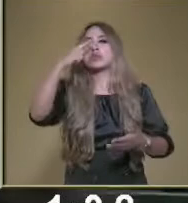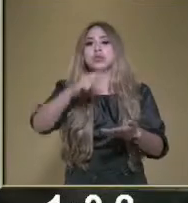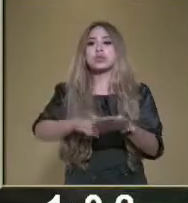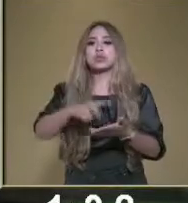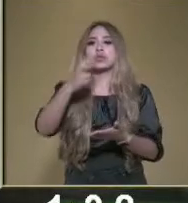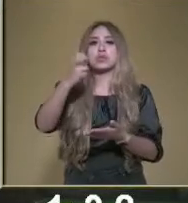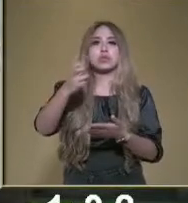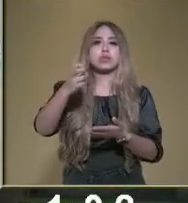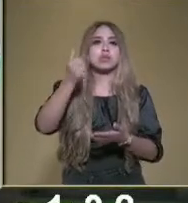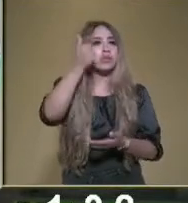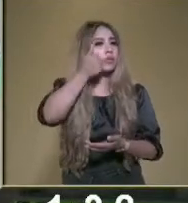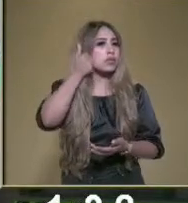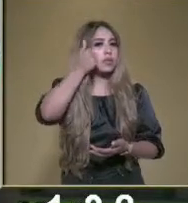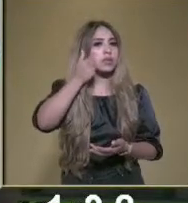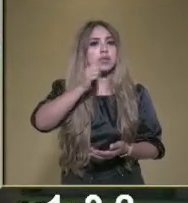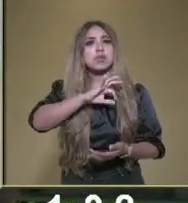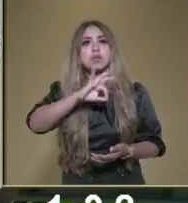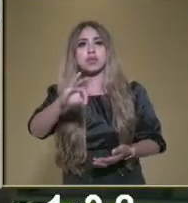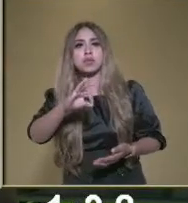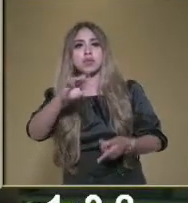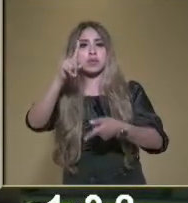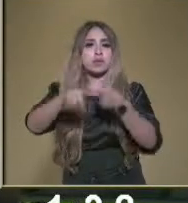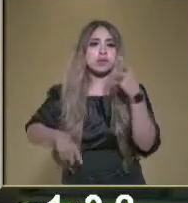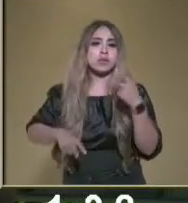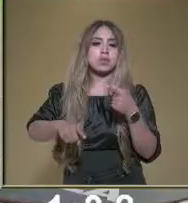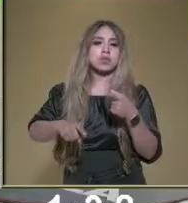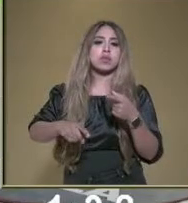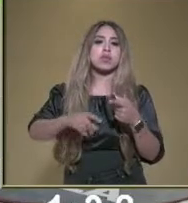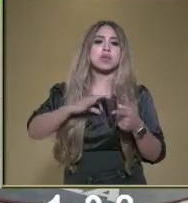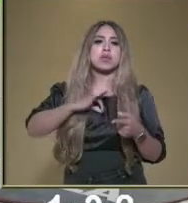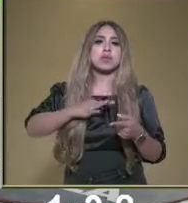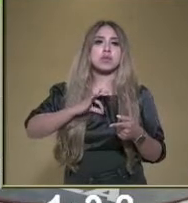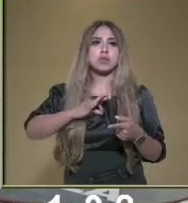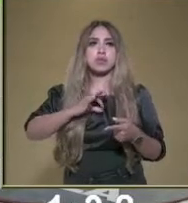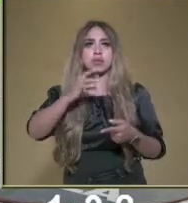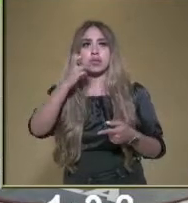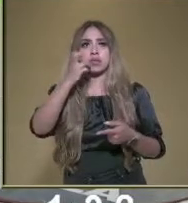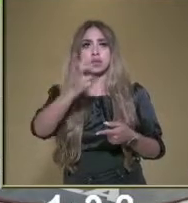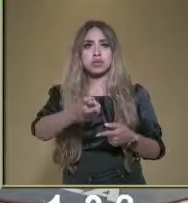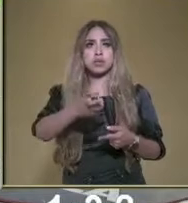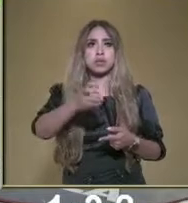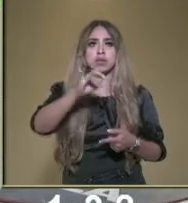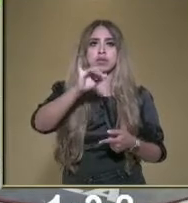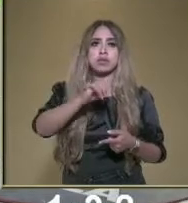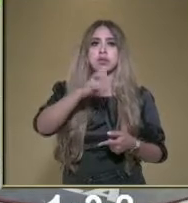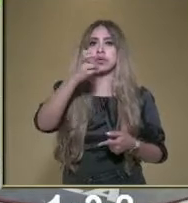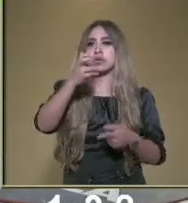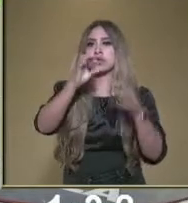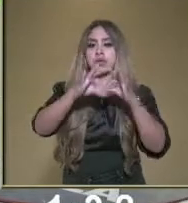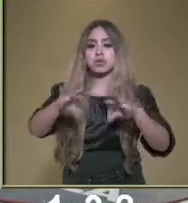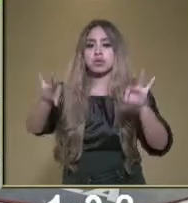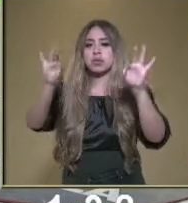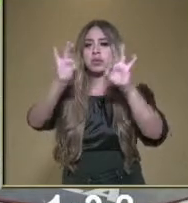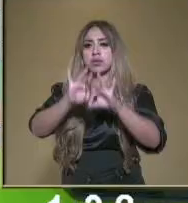jabón me va a quitar las bacterias? Todas las bacterias, todos los virus. Por eso es bien importante lavarnos constantemente